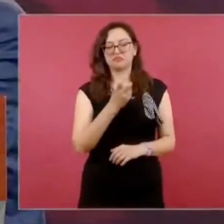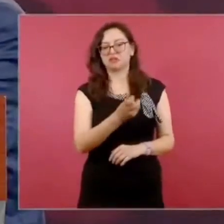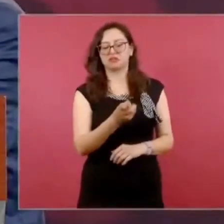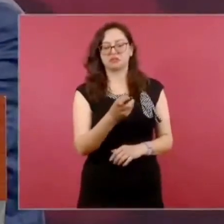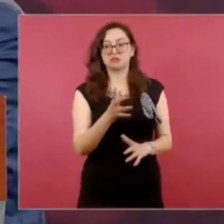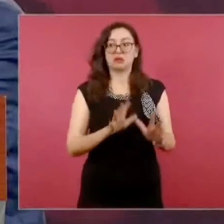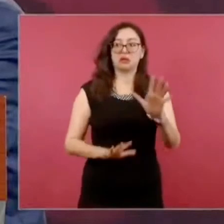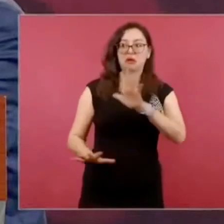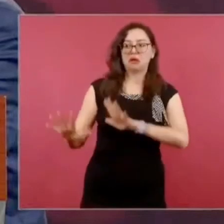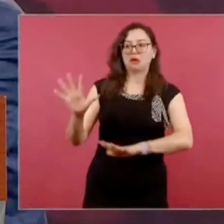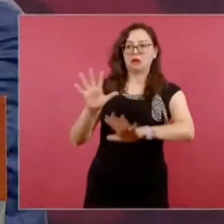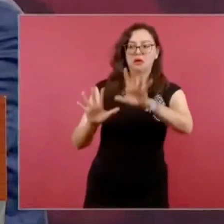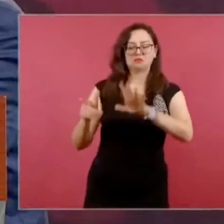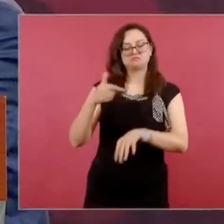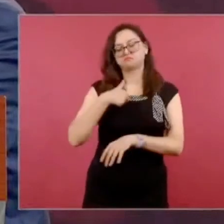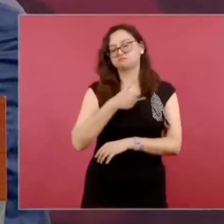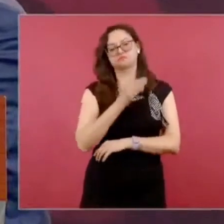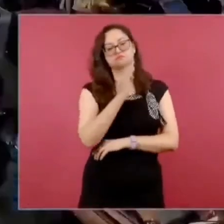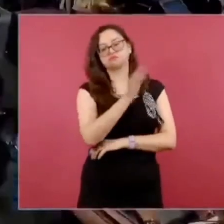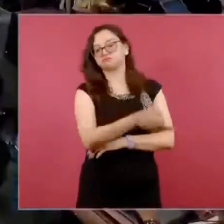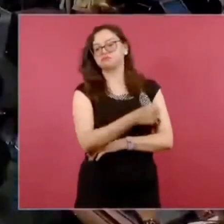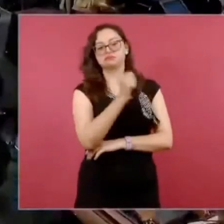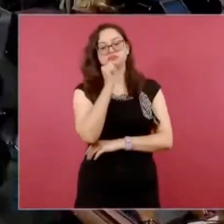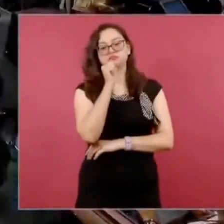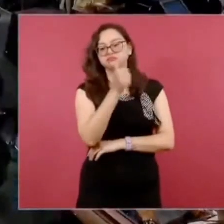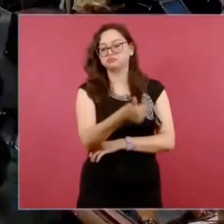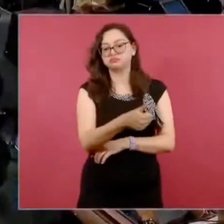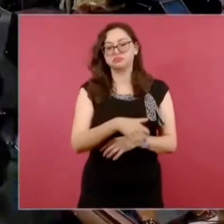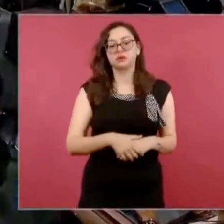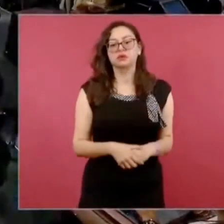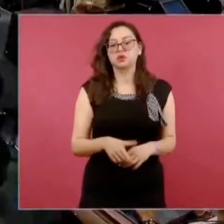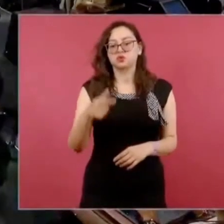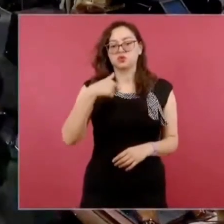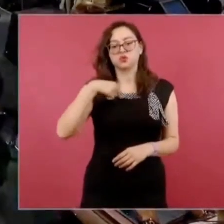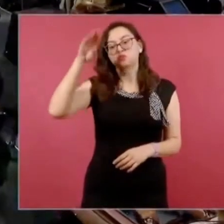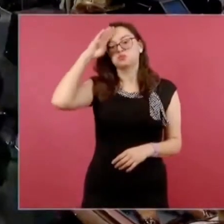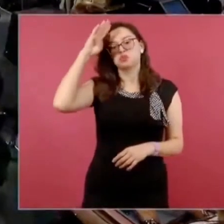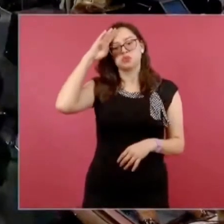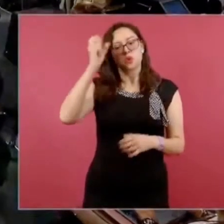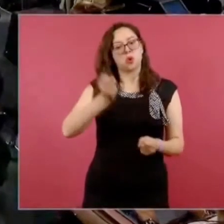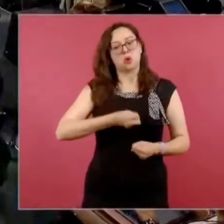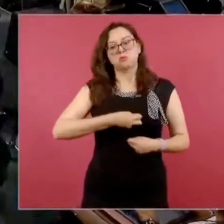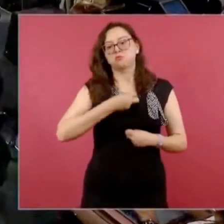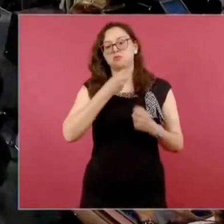manipulación y siempre digo lo que pienso.